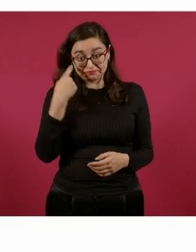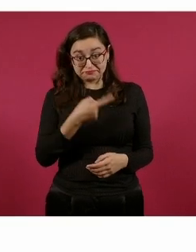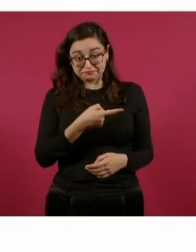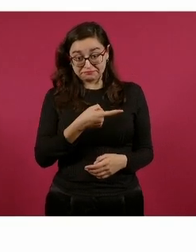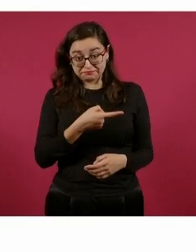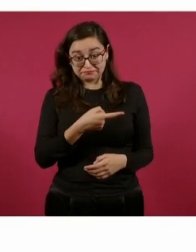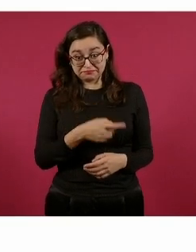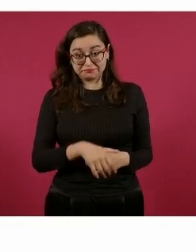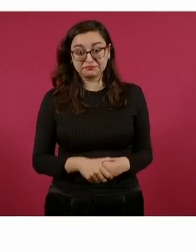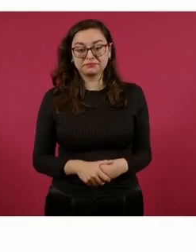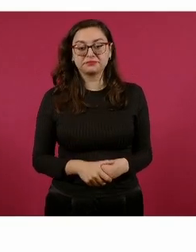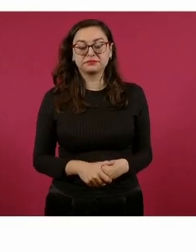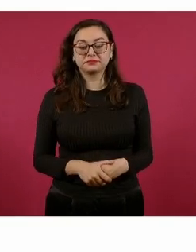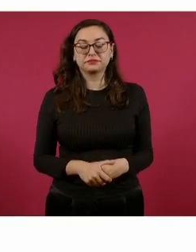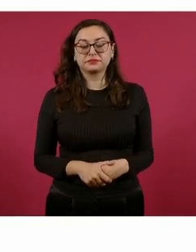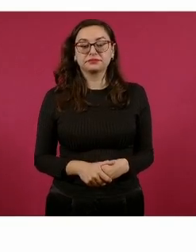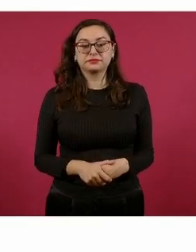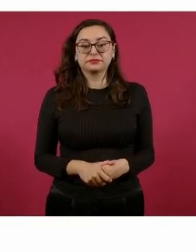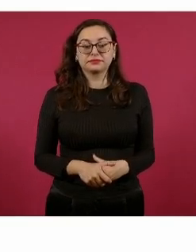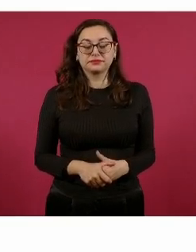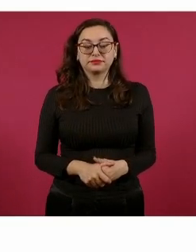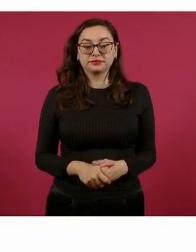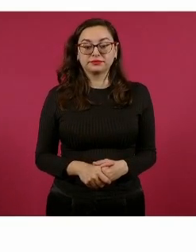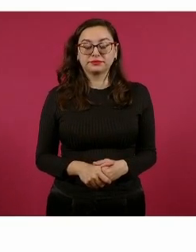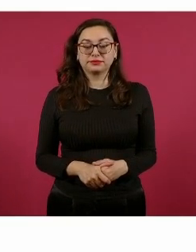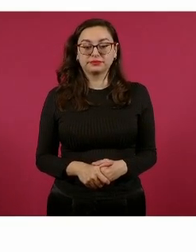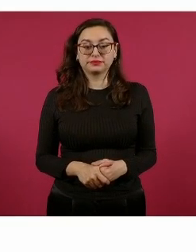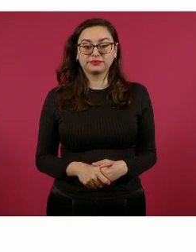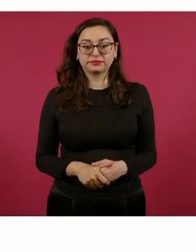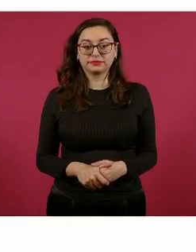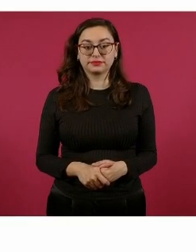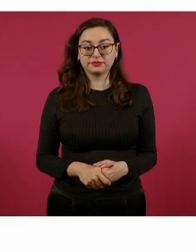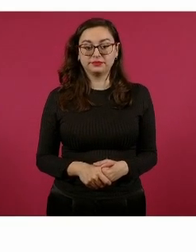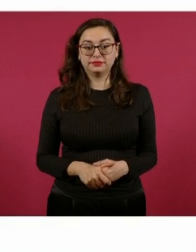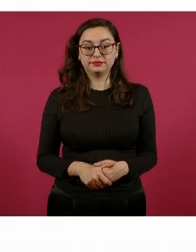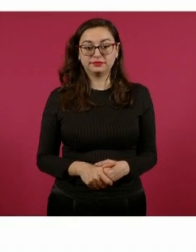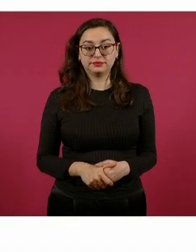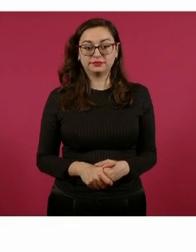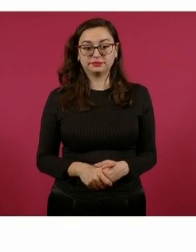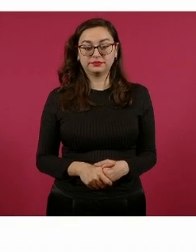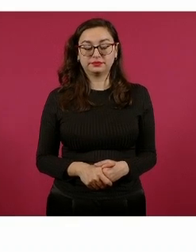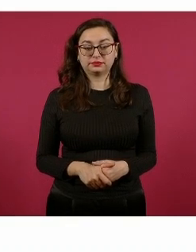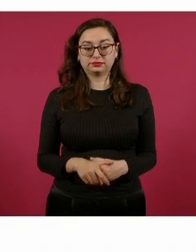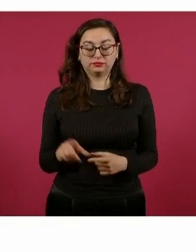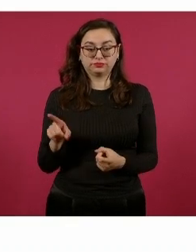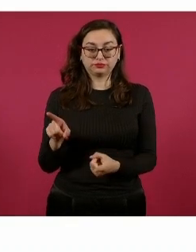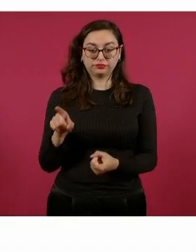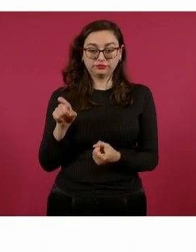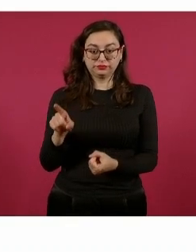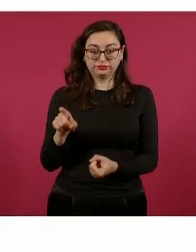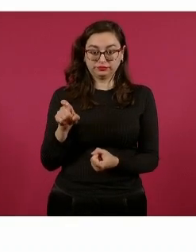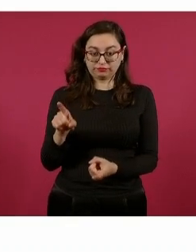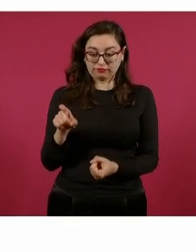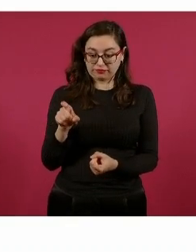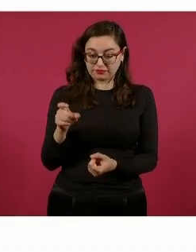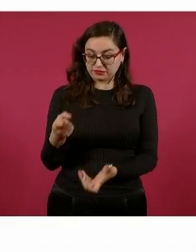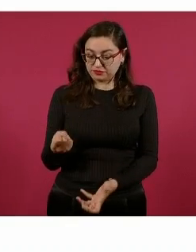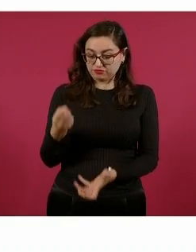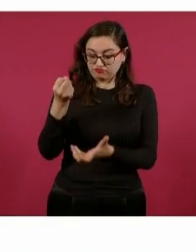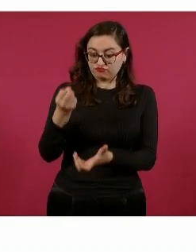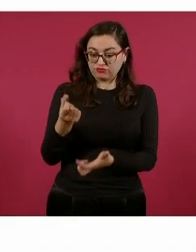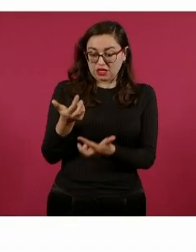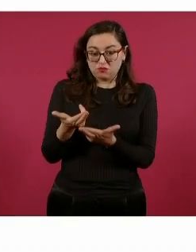cuánto hay en caja o cuánto tenemos de más,